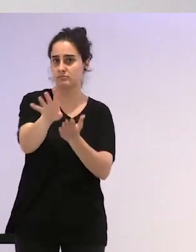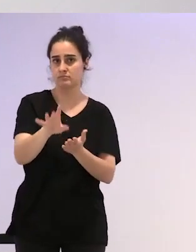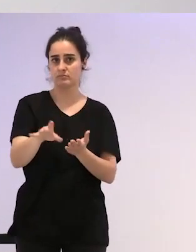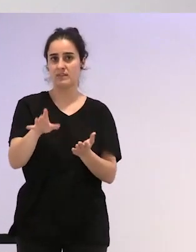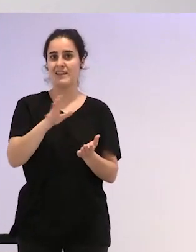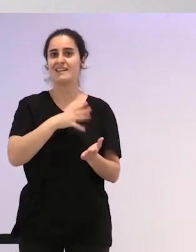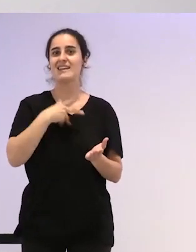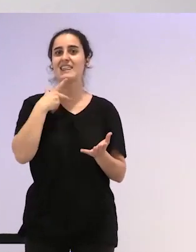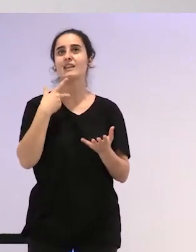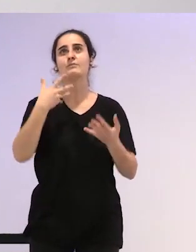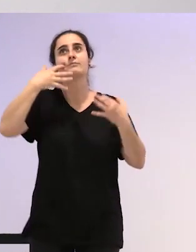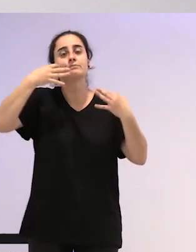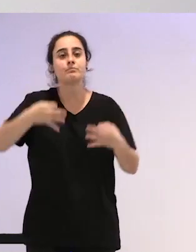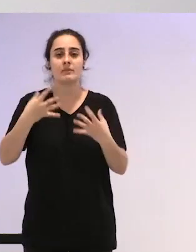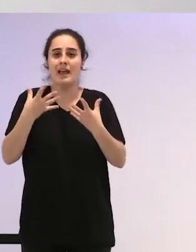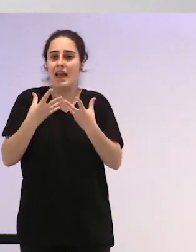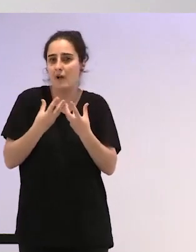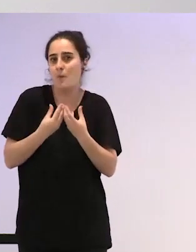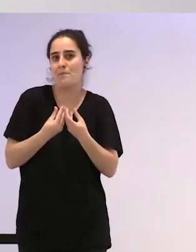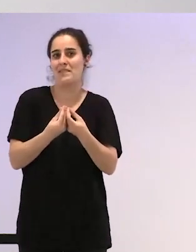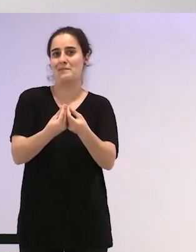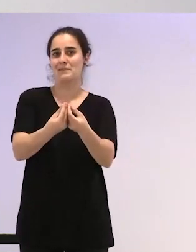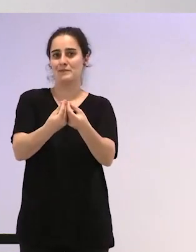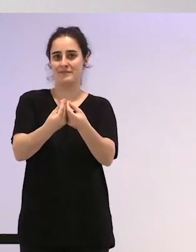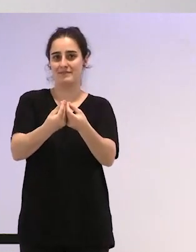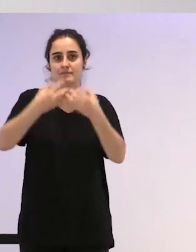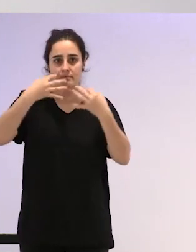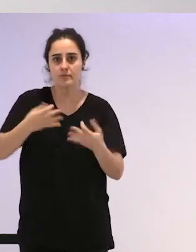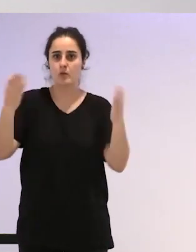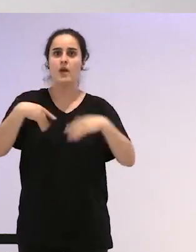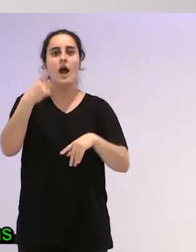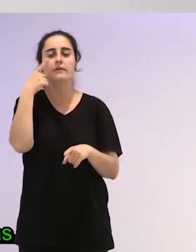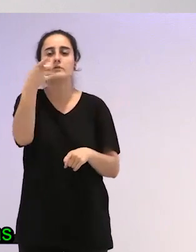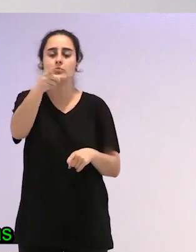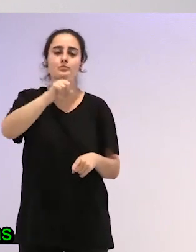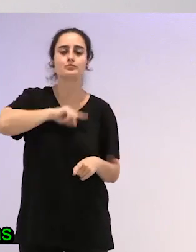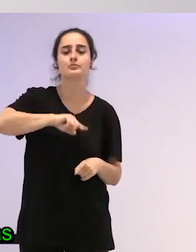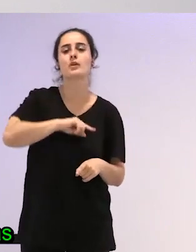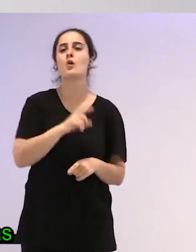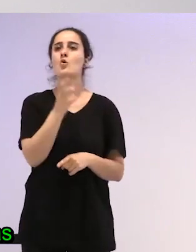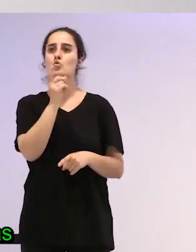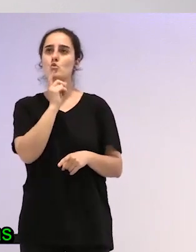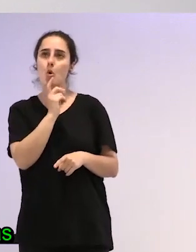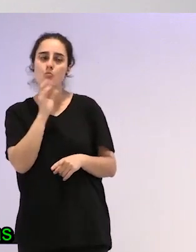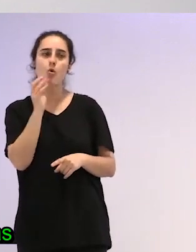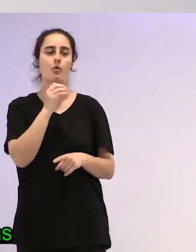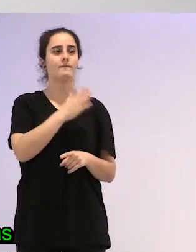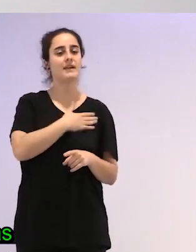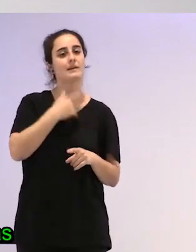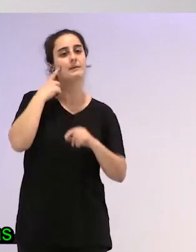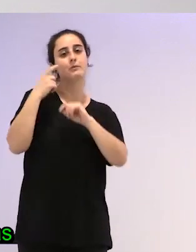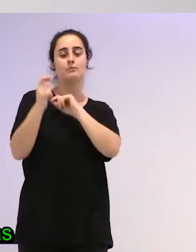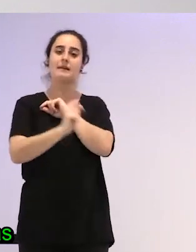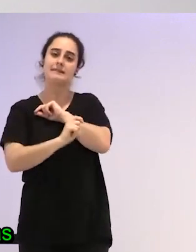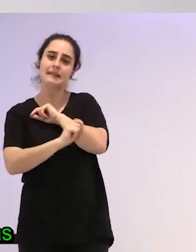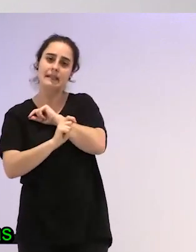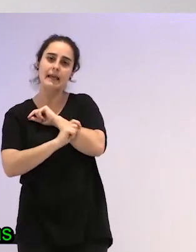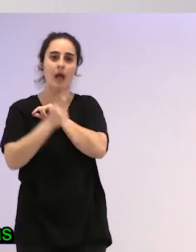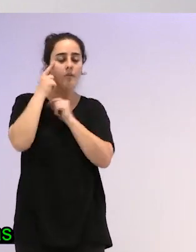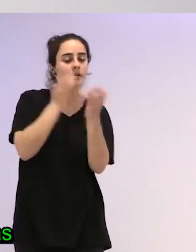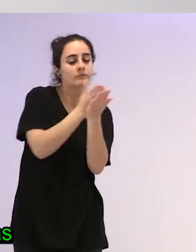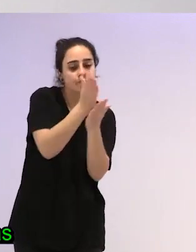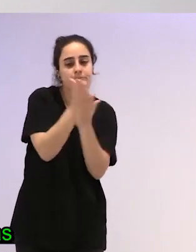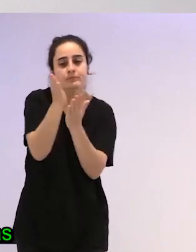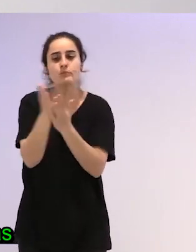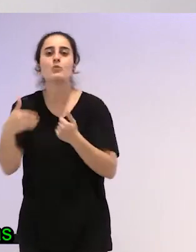No hacen un acompañamiento real a decir, bueno, tú que sientes, pues vamos a intentar darte estrategias para que